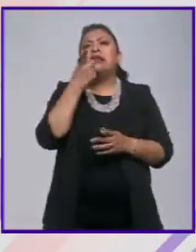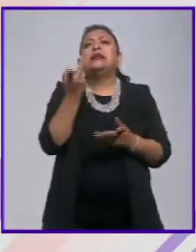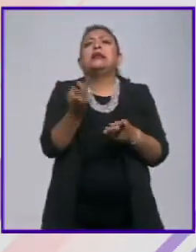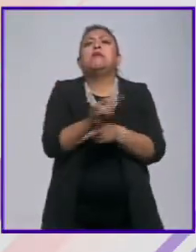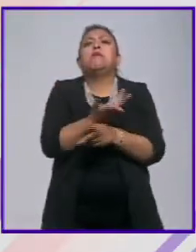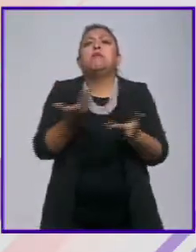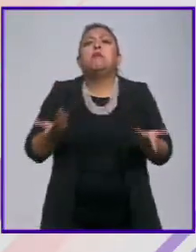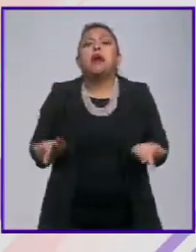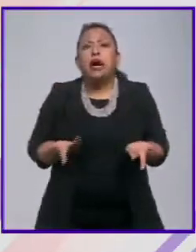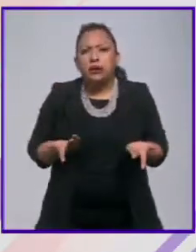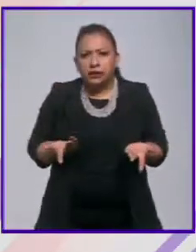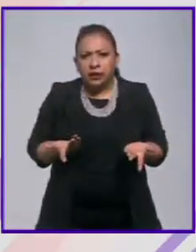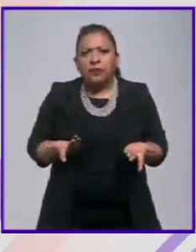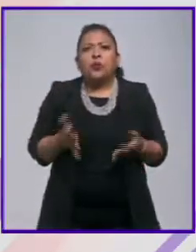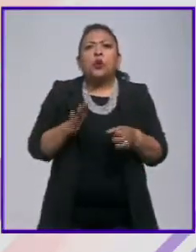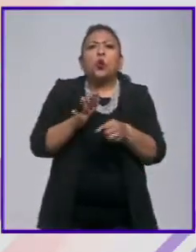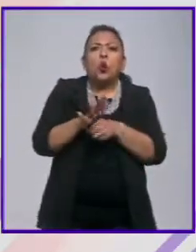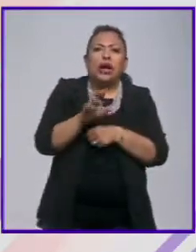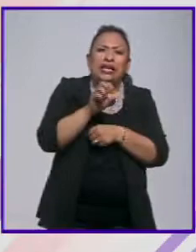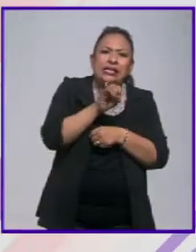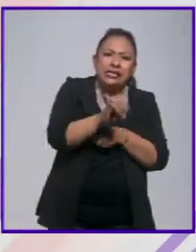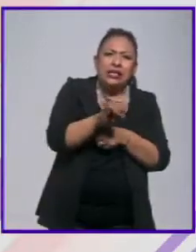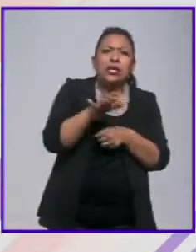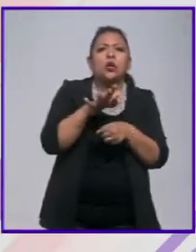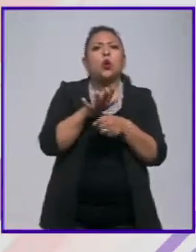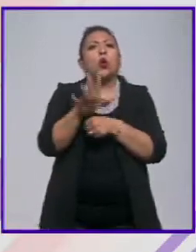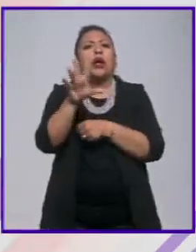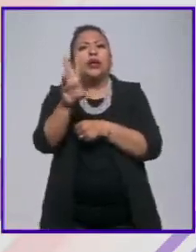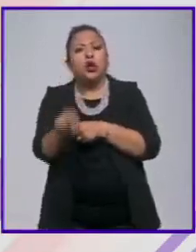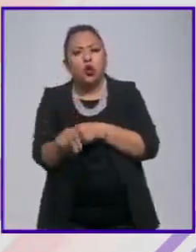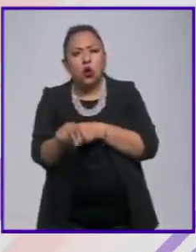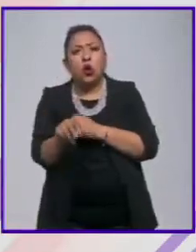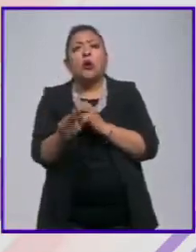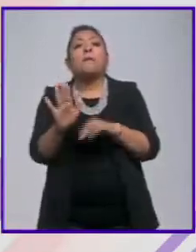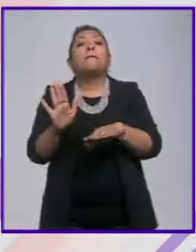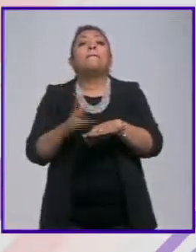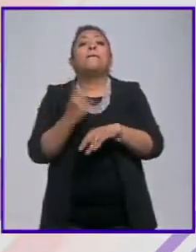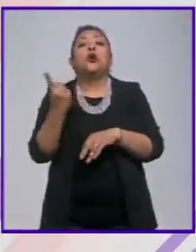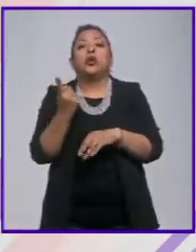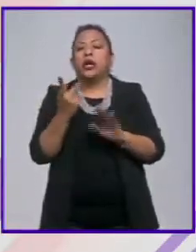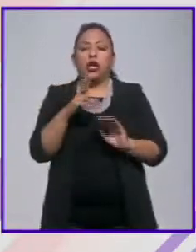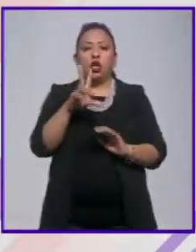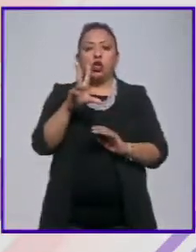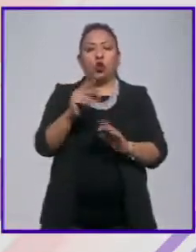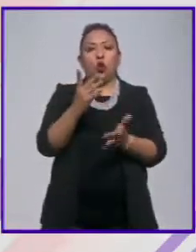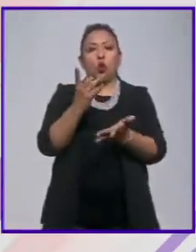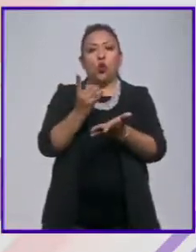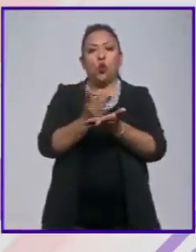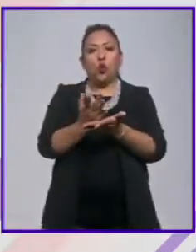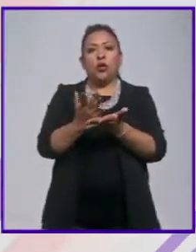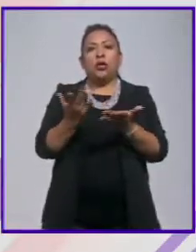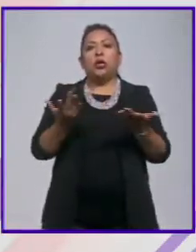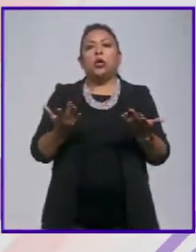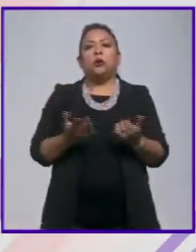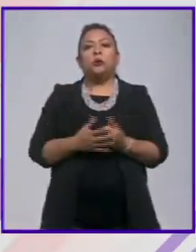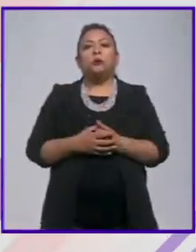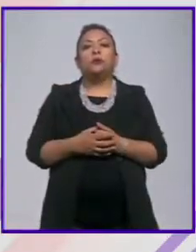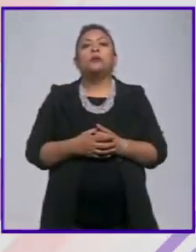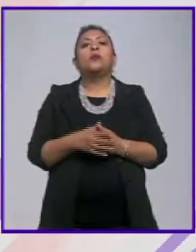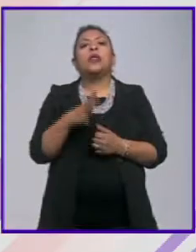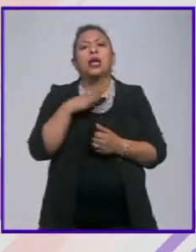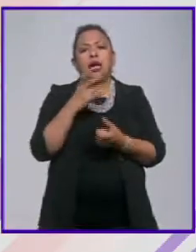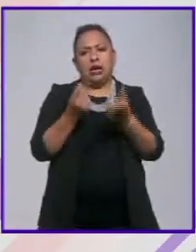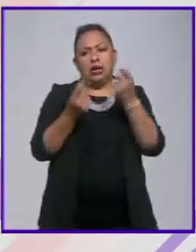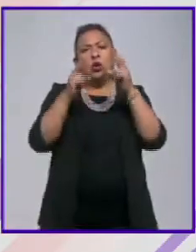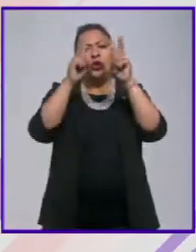pasa o cuáles sí van a pasar cuáles no y el por qué no nada más este porque hay